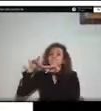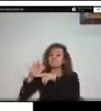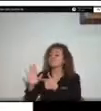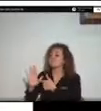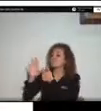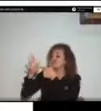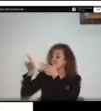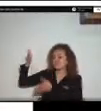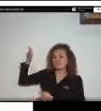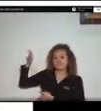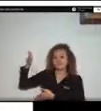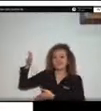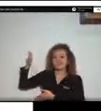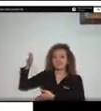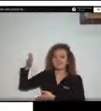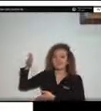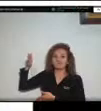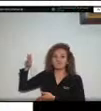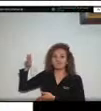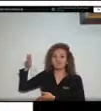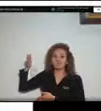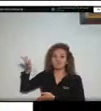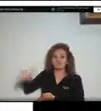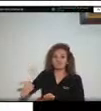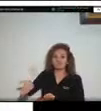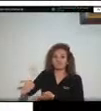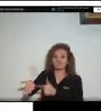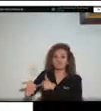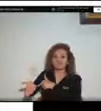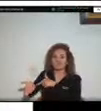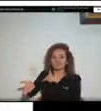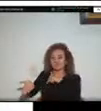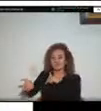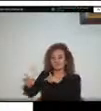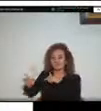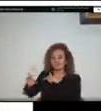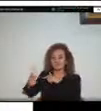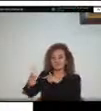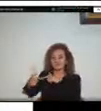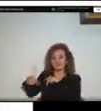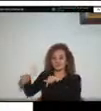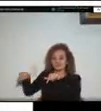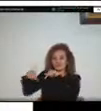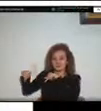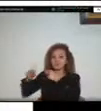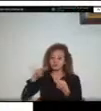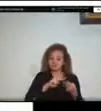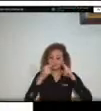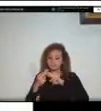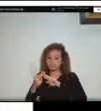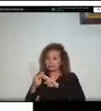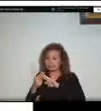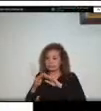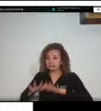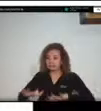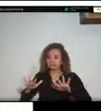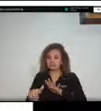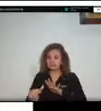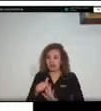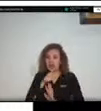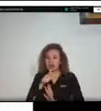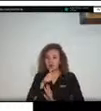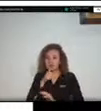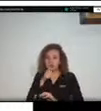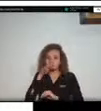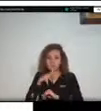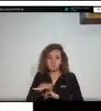como hay una correlación directa en esas subzonas hidrográficas y los eventos que nos están en